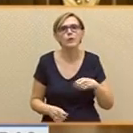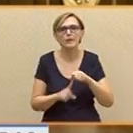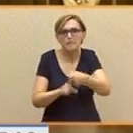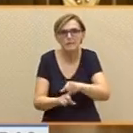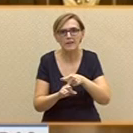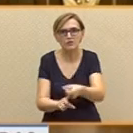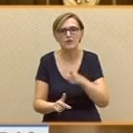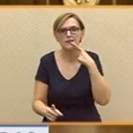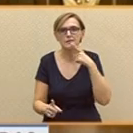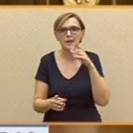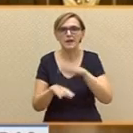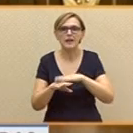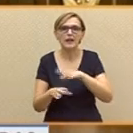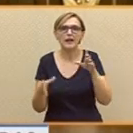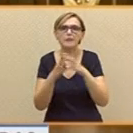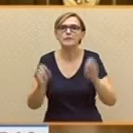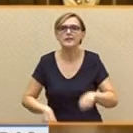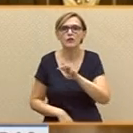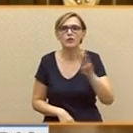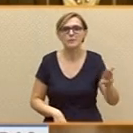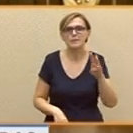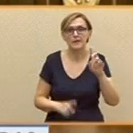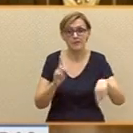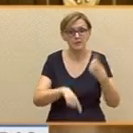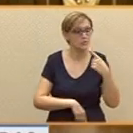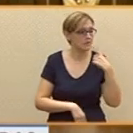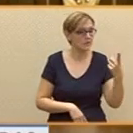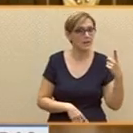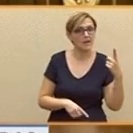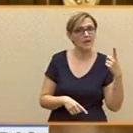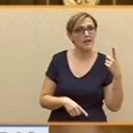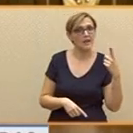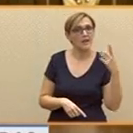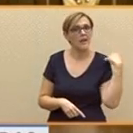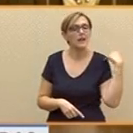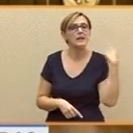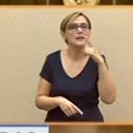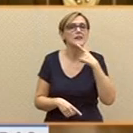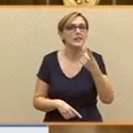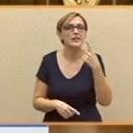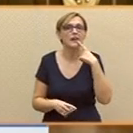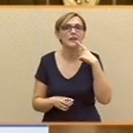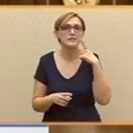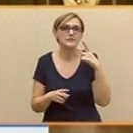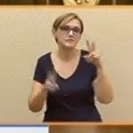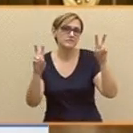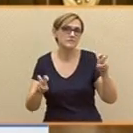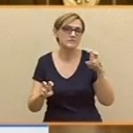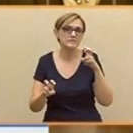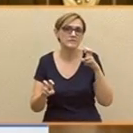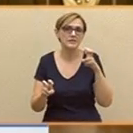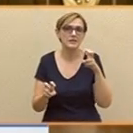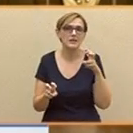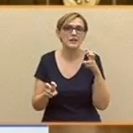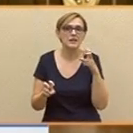el PP. Antes mencionaba los editoriales dictados por el señor Cebrián, pero las declaraciones de algunas viejas glorias de su partido entiendo que han